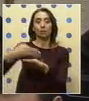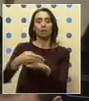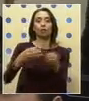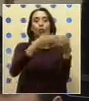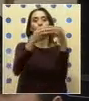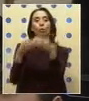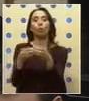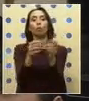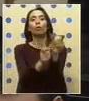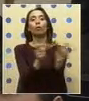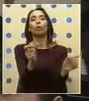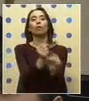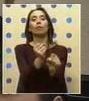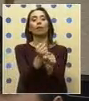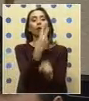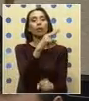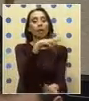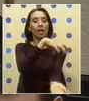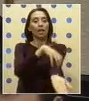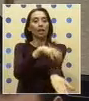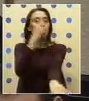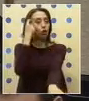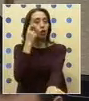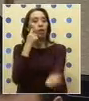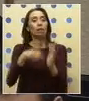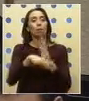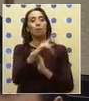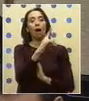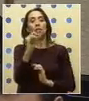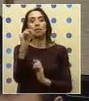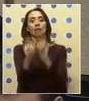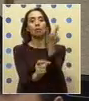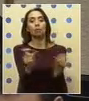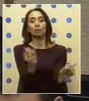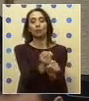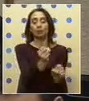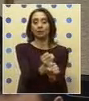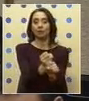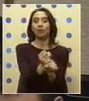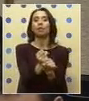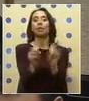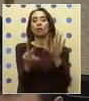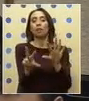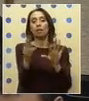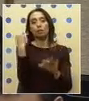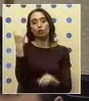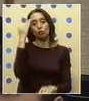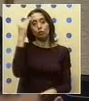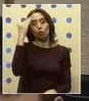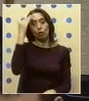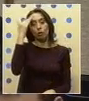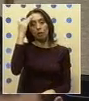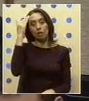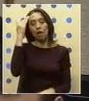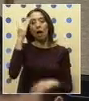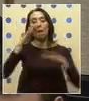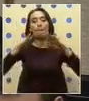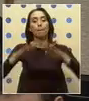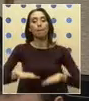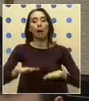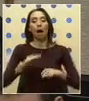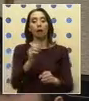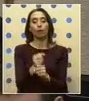de O'Higgins, que tiene más de 100 funcionarios, que está hace 18 días en un paro de